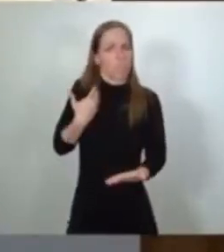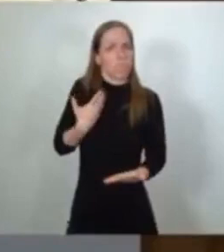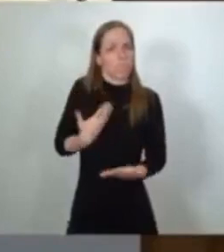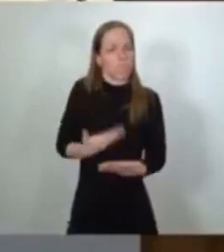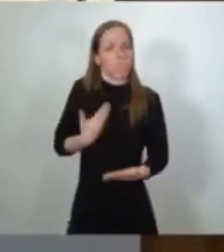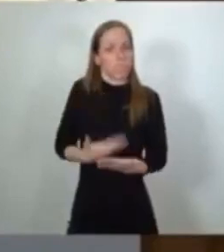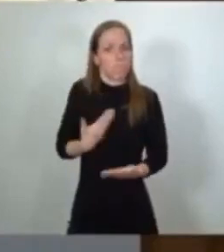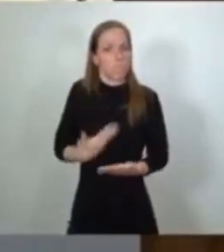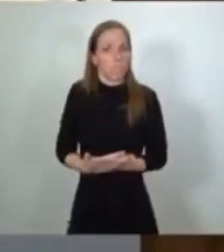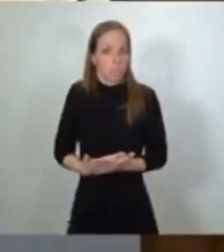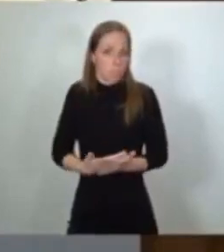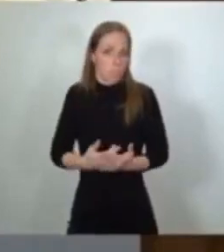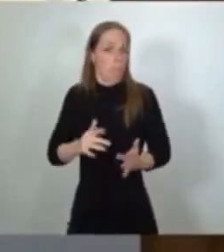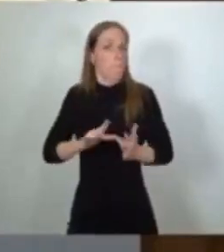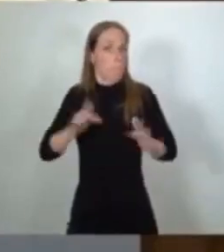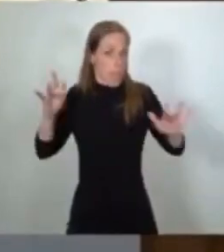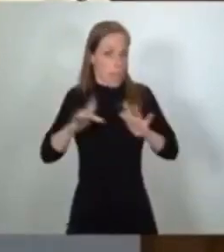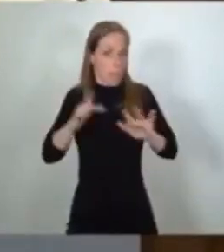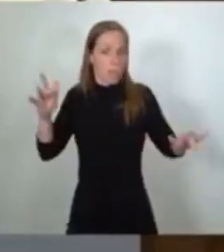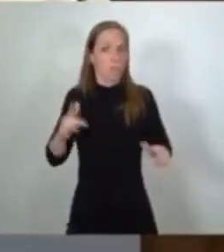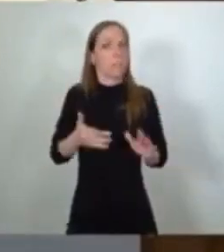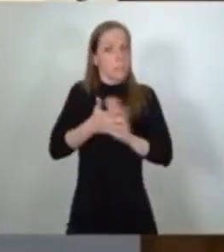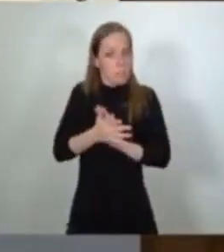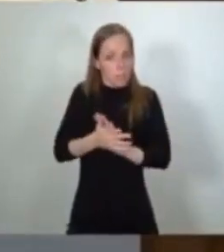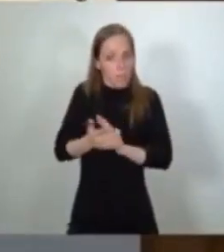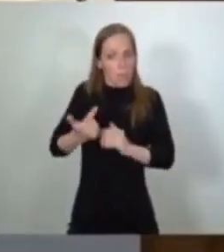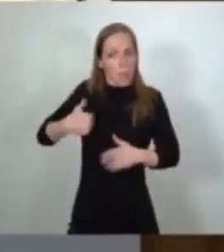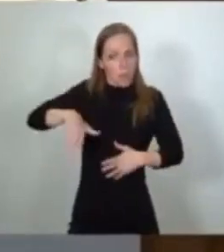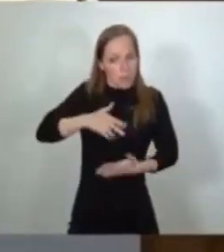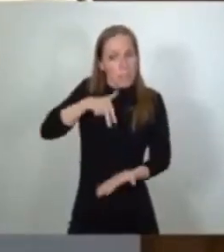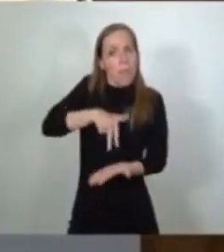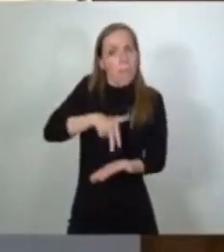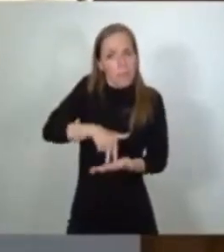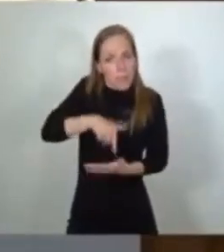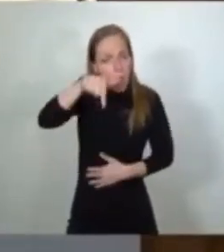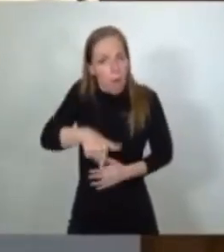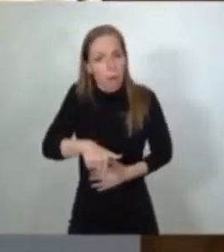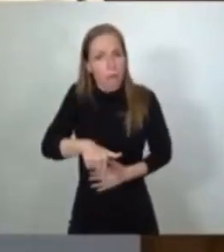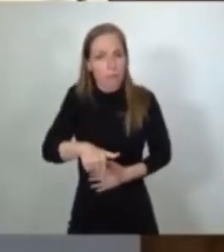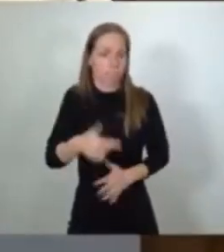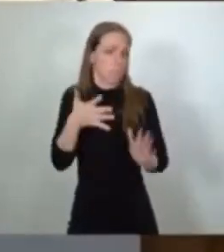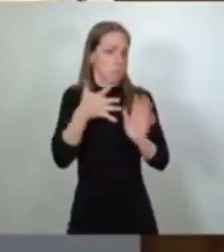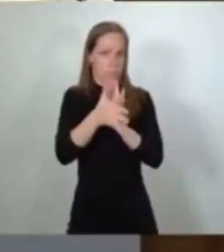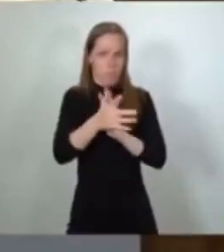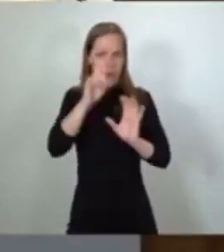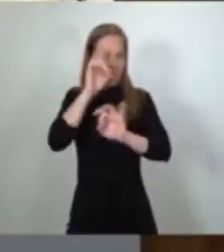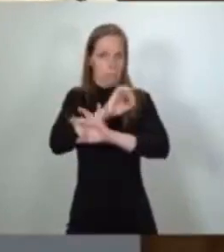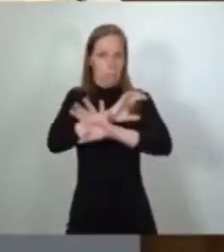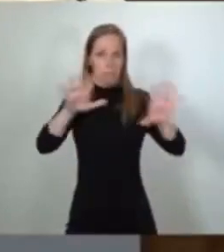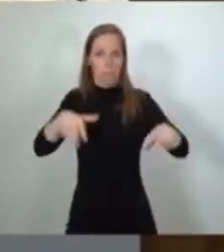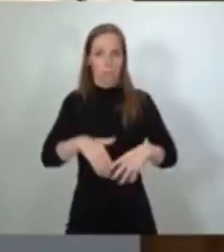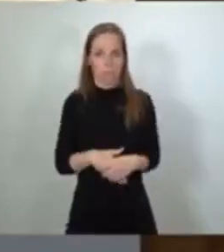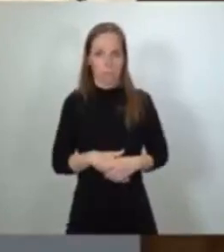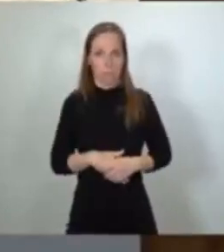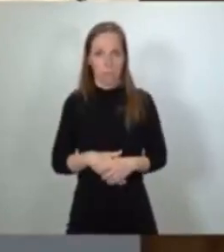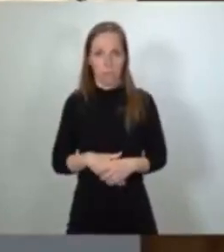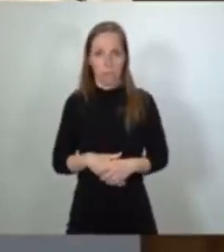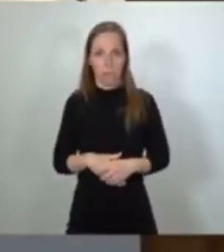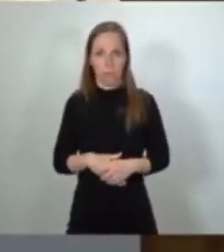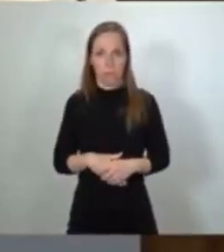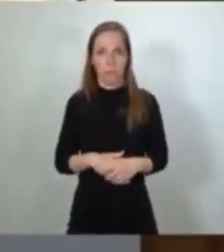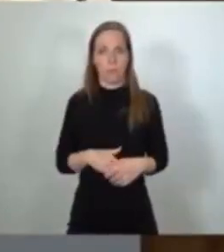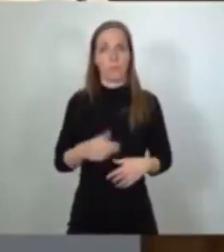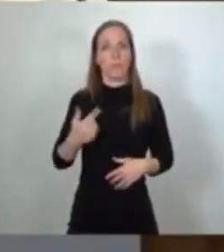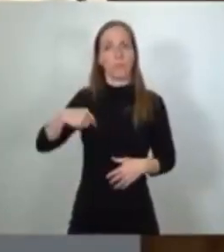bronce y explica más que ninguna otra cosa nuestra presencia hoy aquí. Memoria de lo que hemos sido,